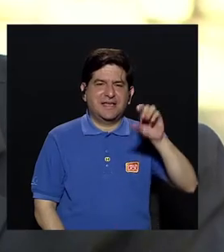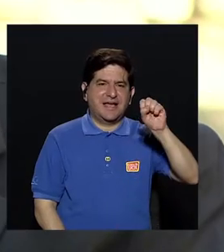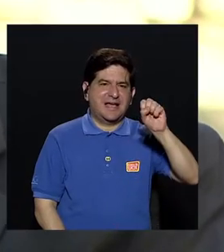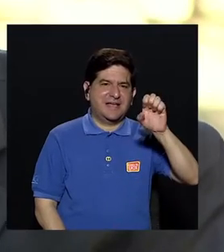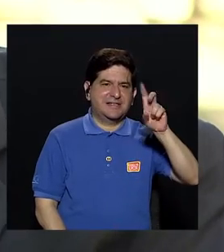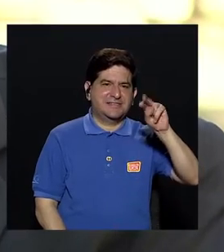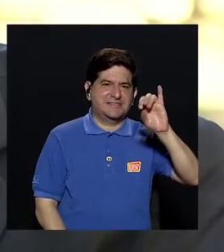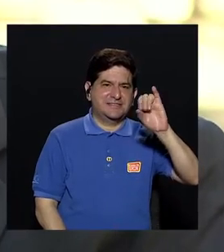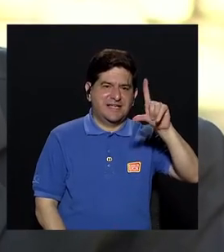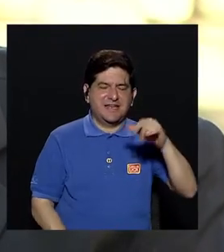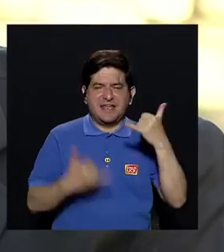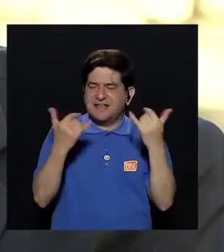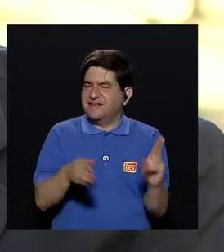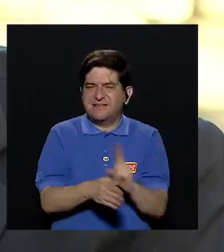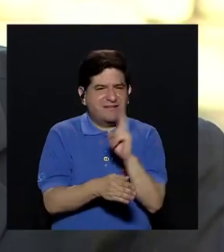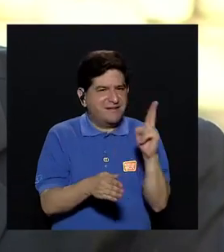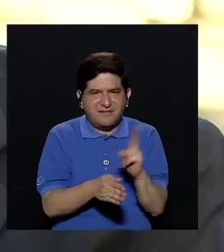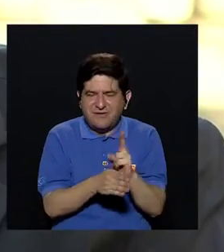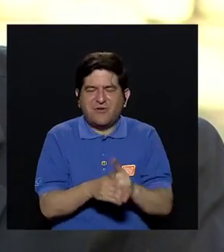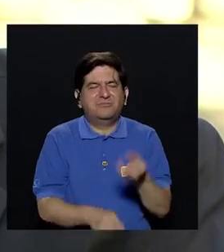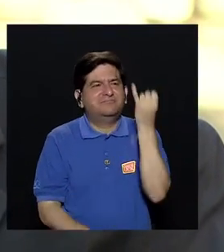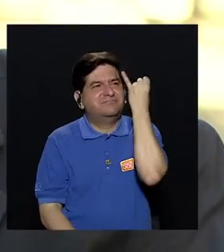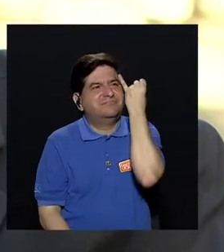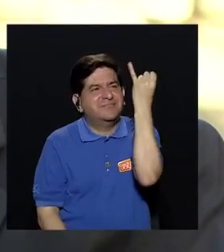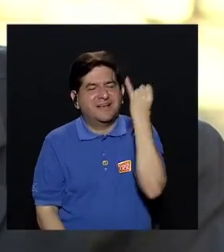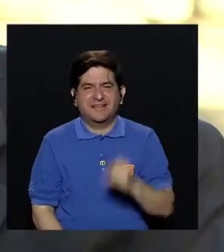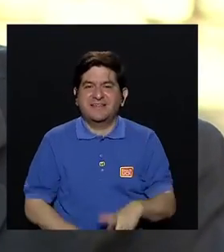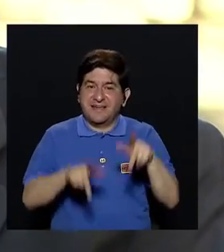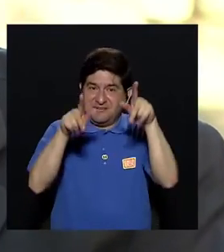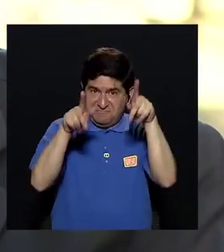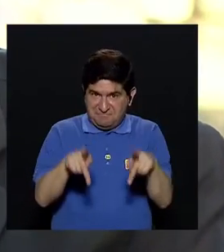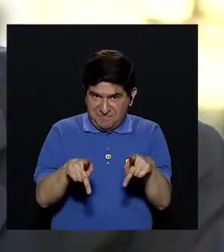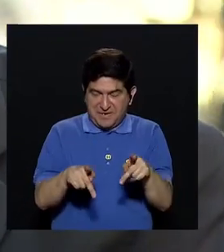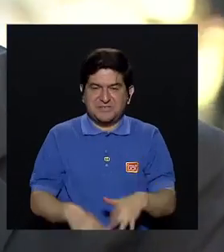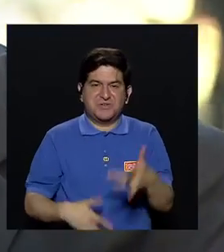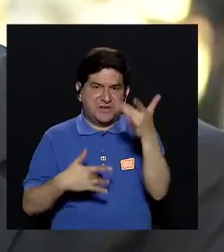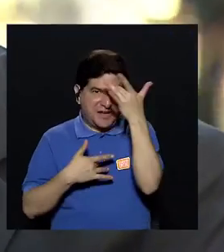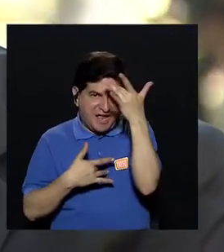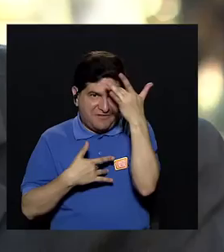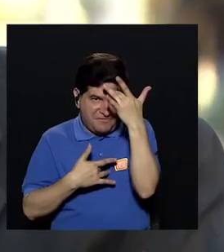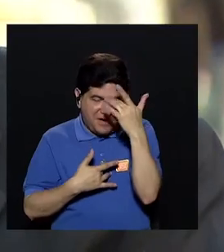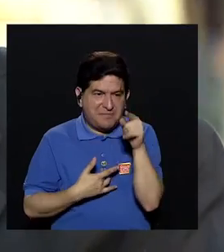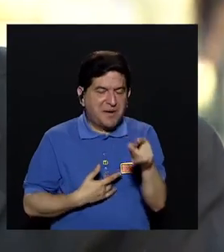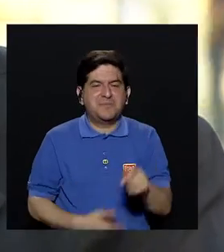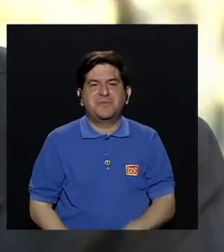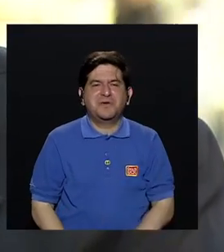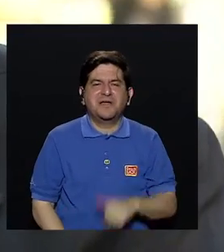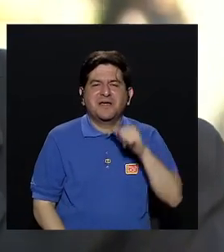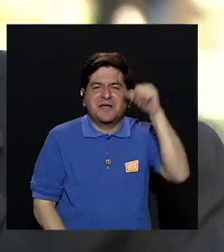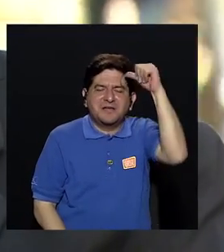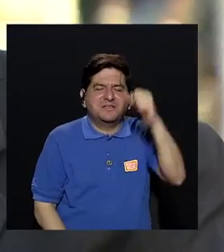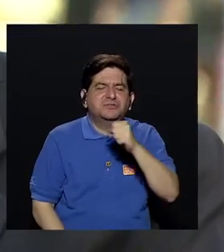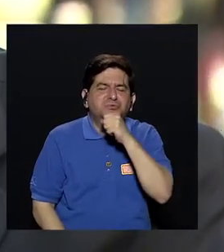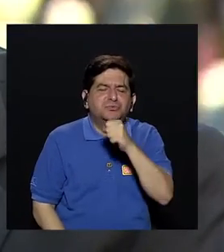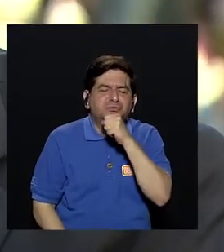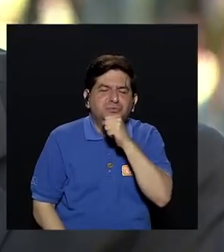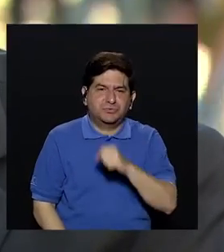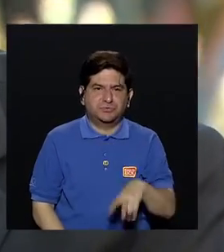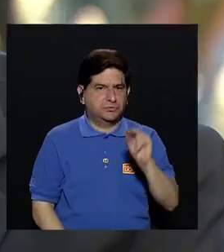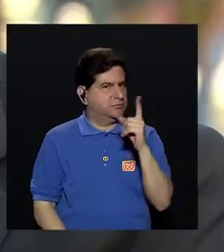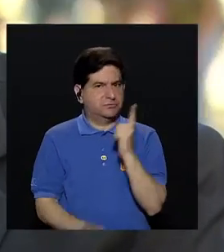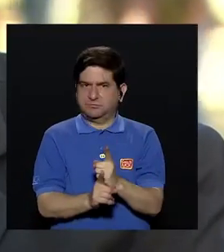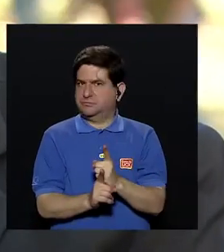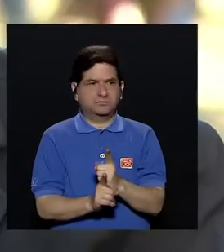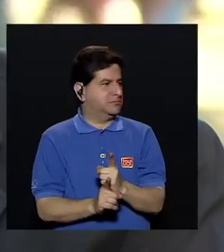desuso porque da la impresión de que la persona está enferma porque está anciana o vieja y